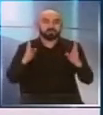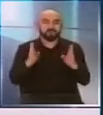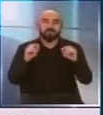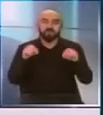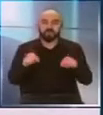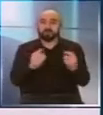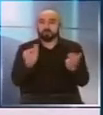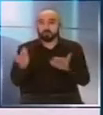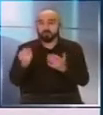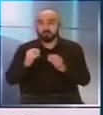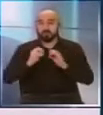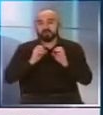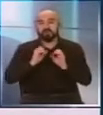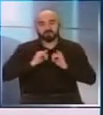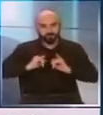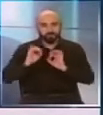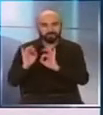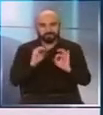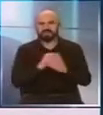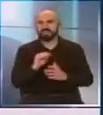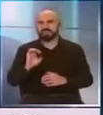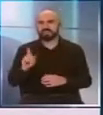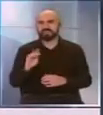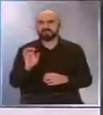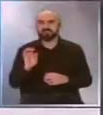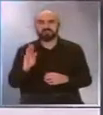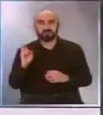Vemos detalles en el informe de Esteban González.